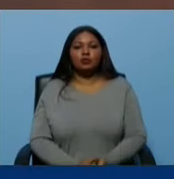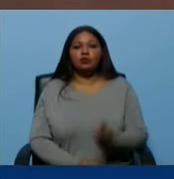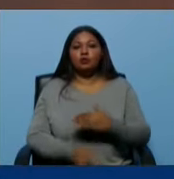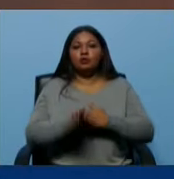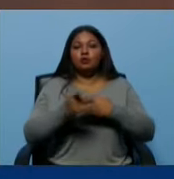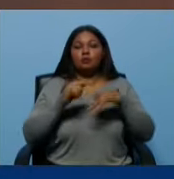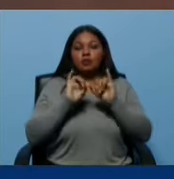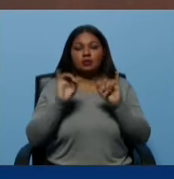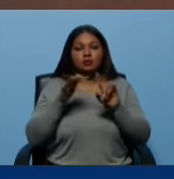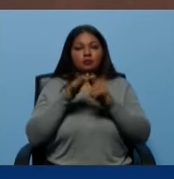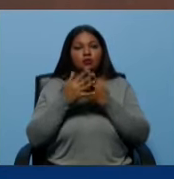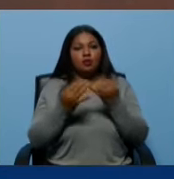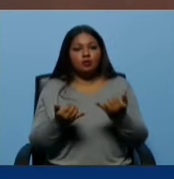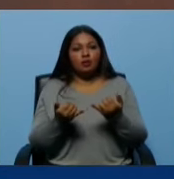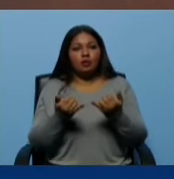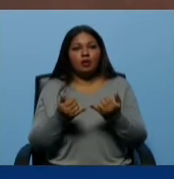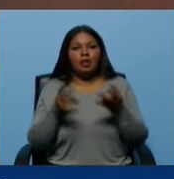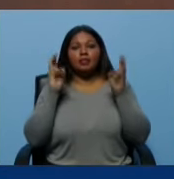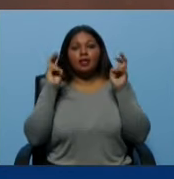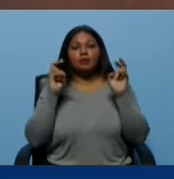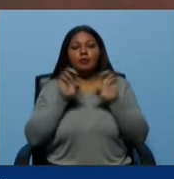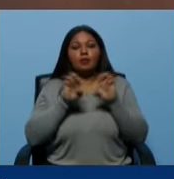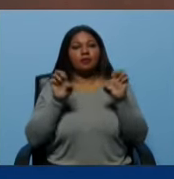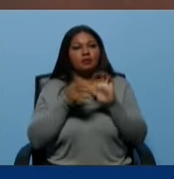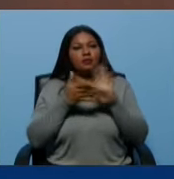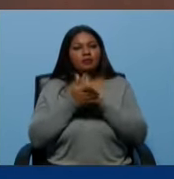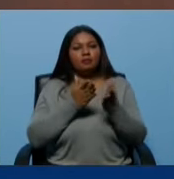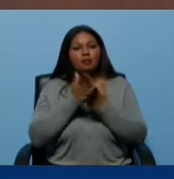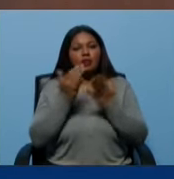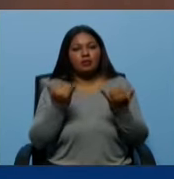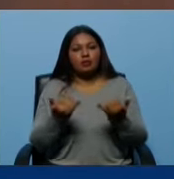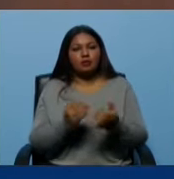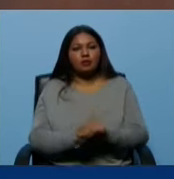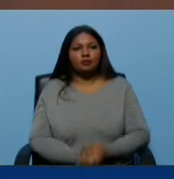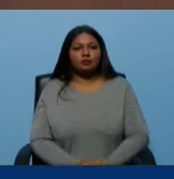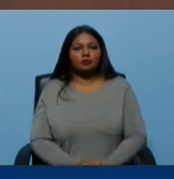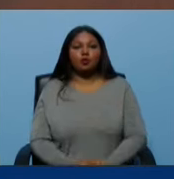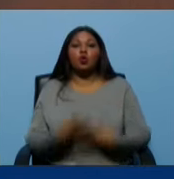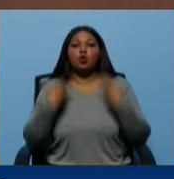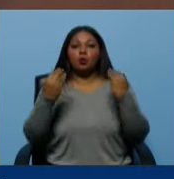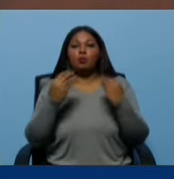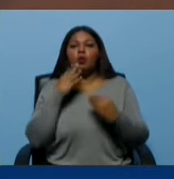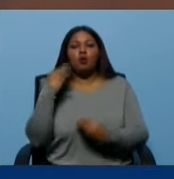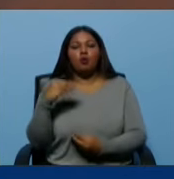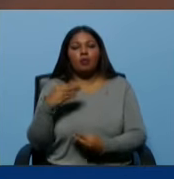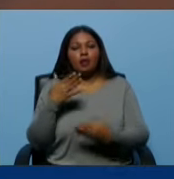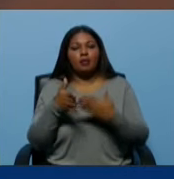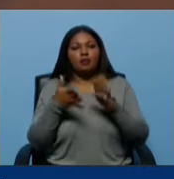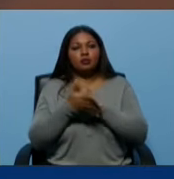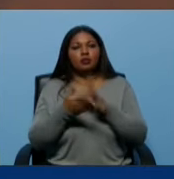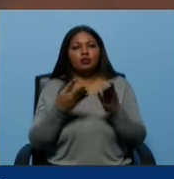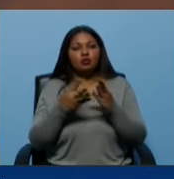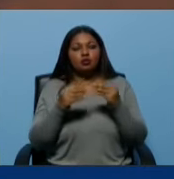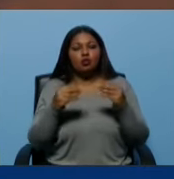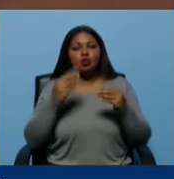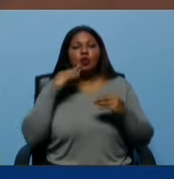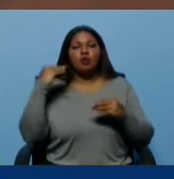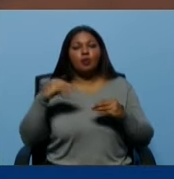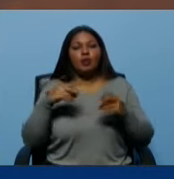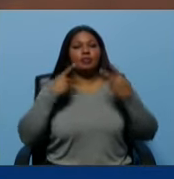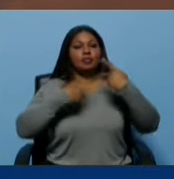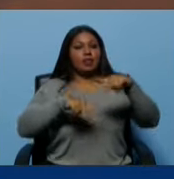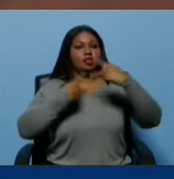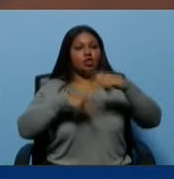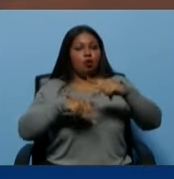materia tan importante, sobre todo el tema educativo que hay de los medios, y cómo, bueno, la juventud, sobre todo los chamos a través del TikTok,